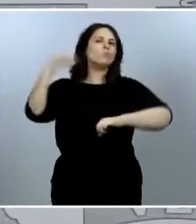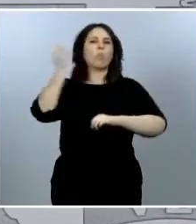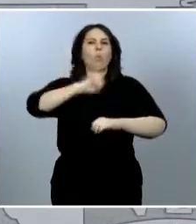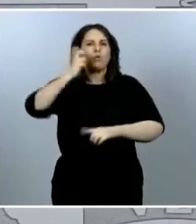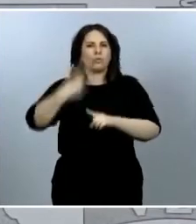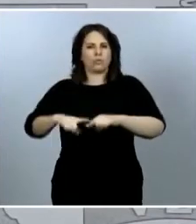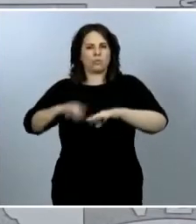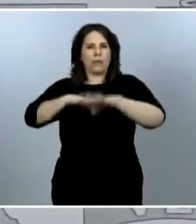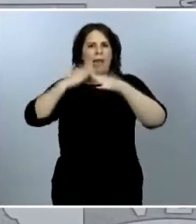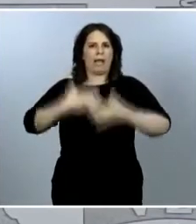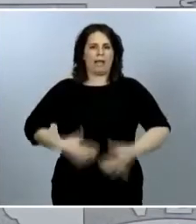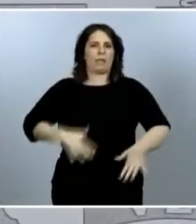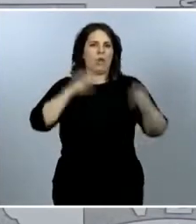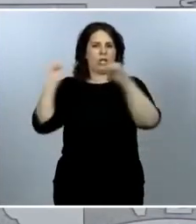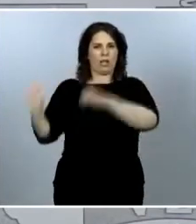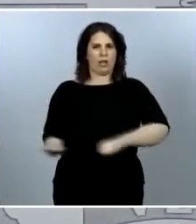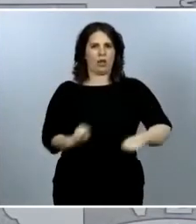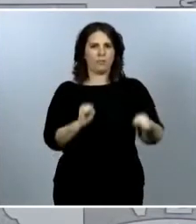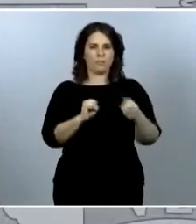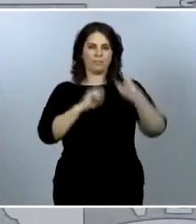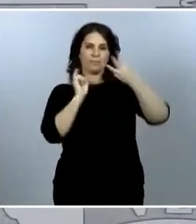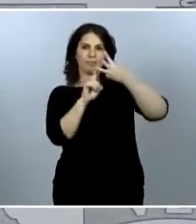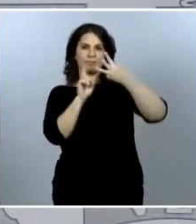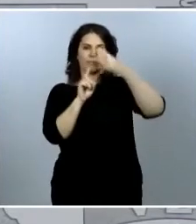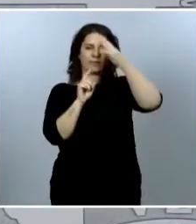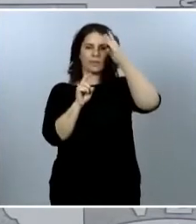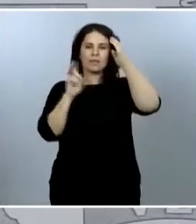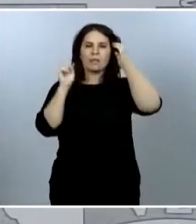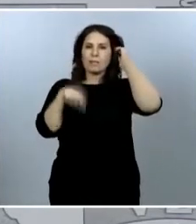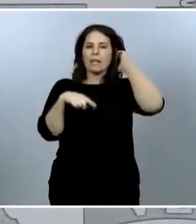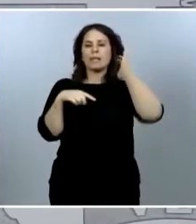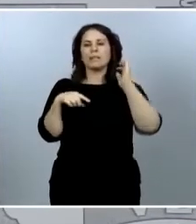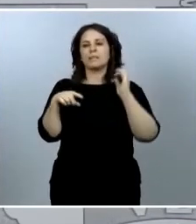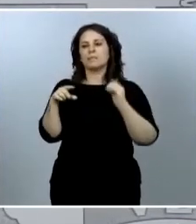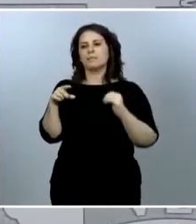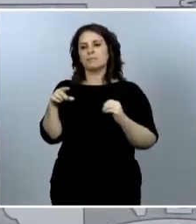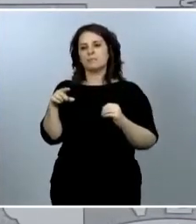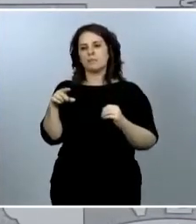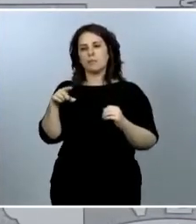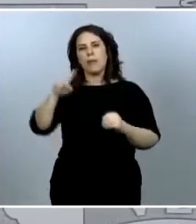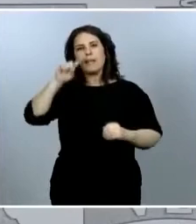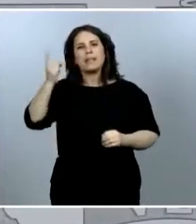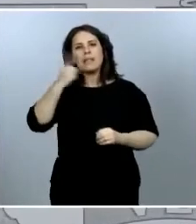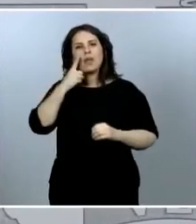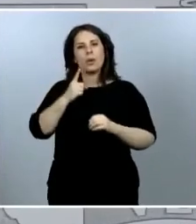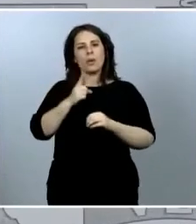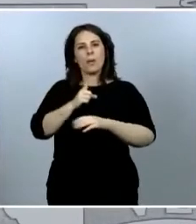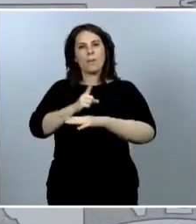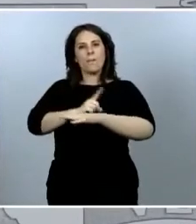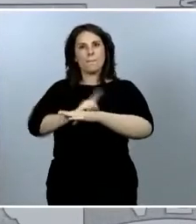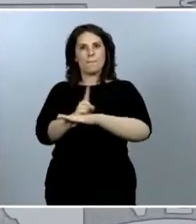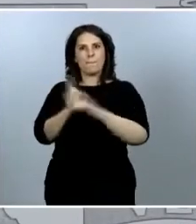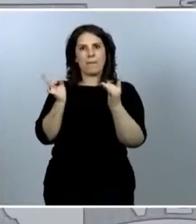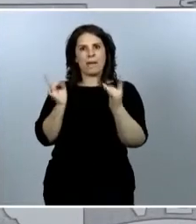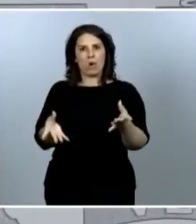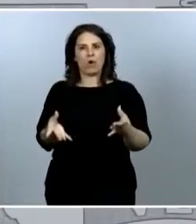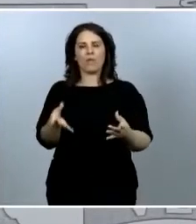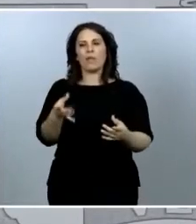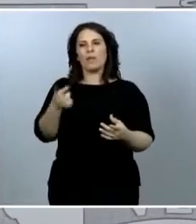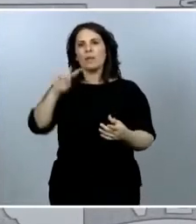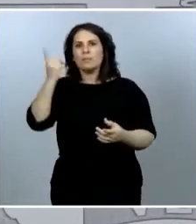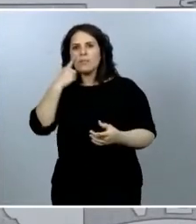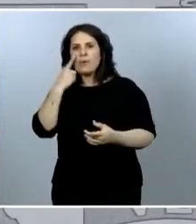Hay disposiciones sobre detección precoz y control de fuentes de infección y vigilancia epidemiológica.